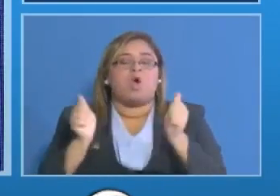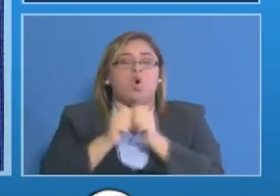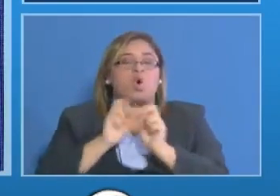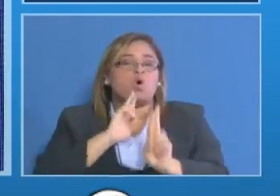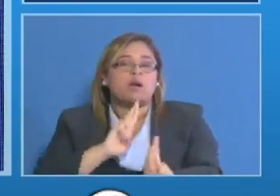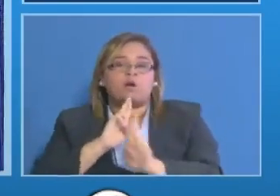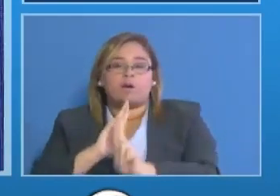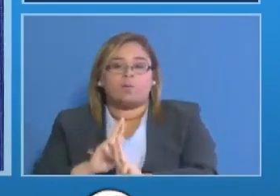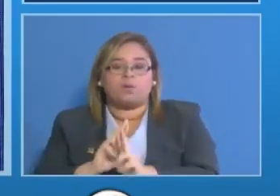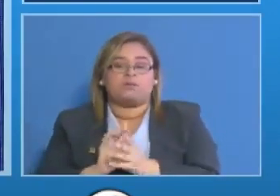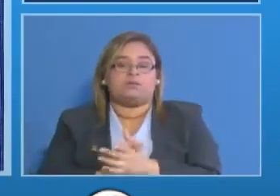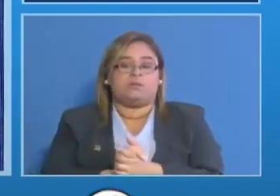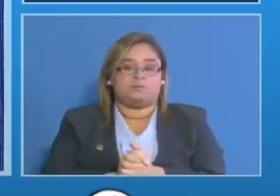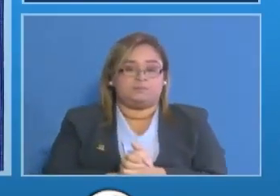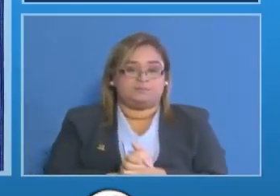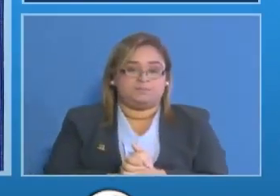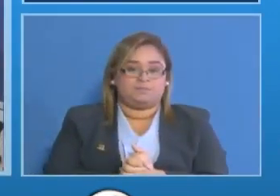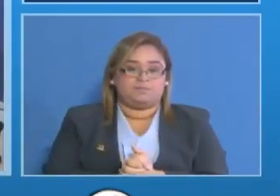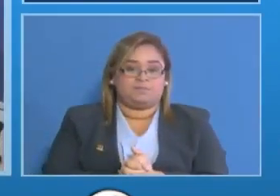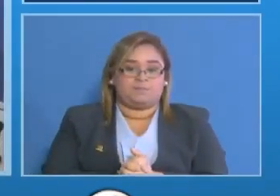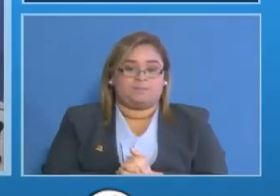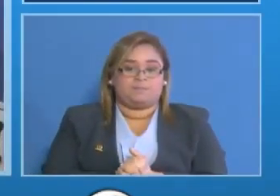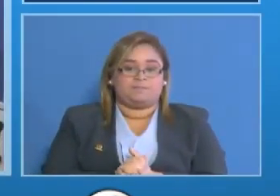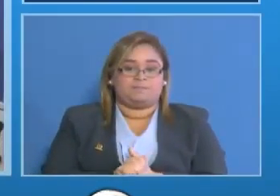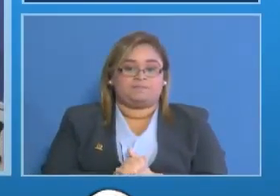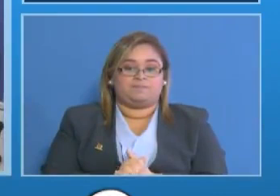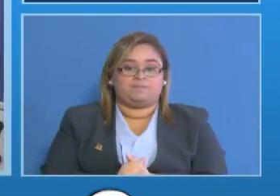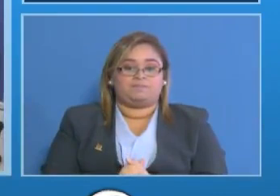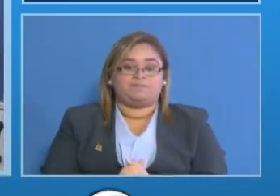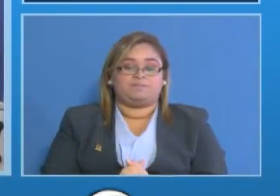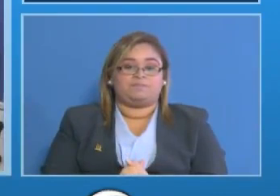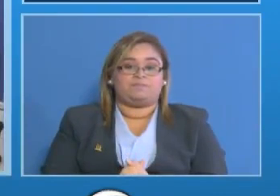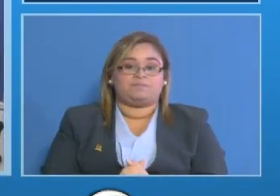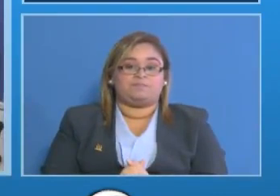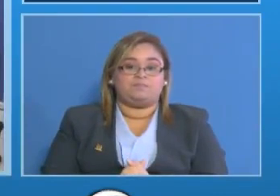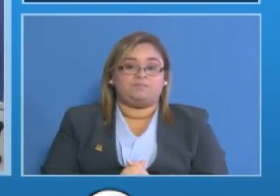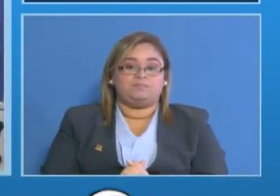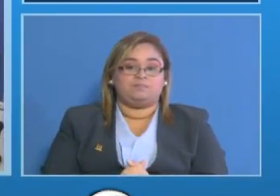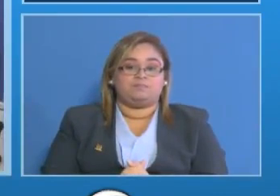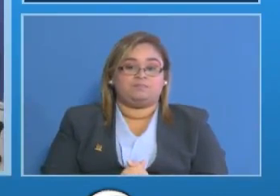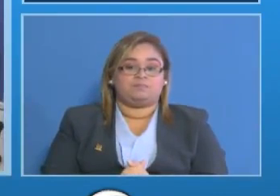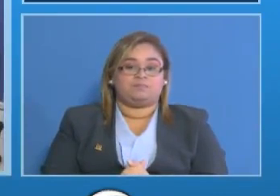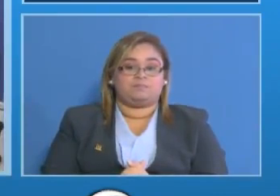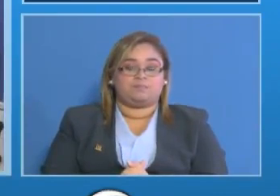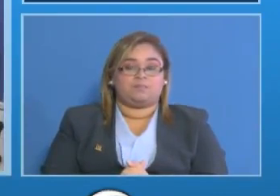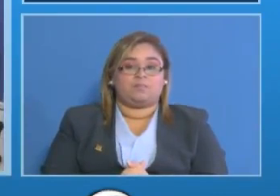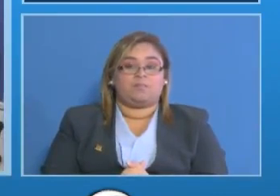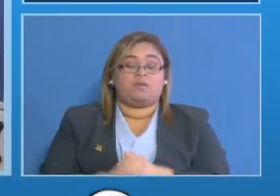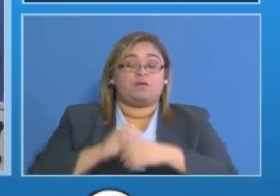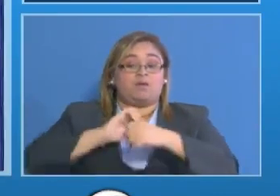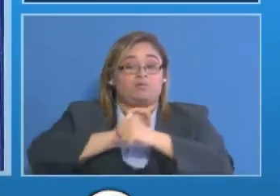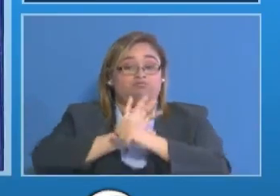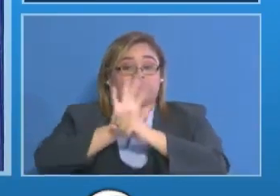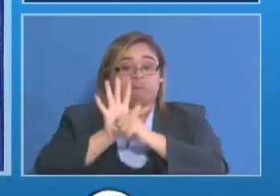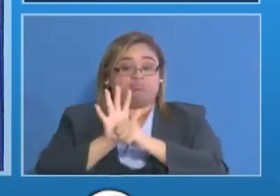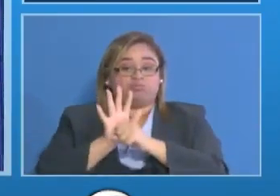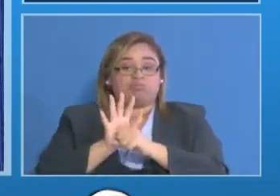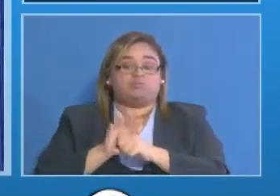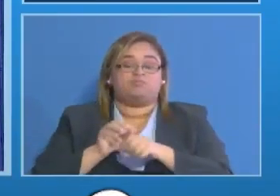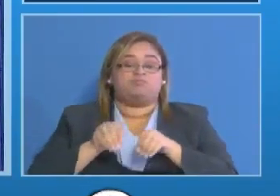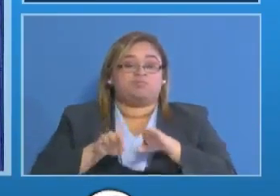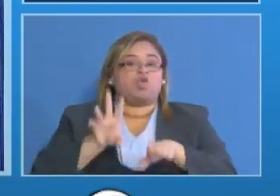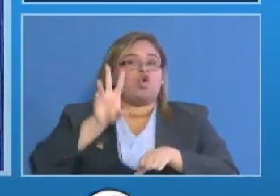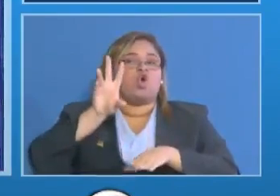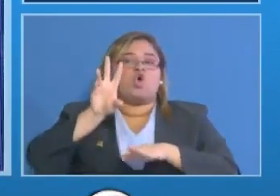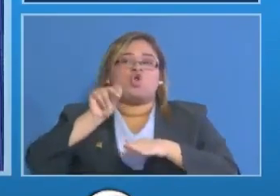desde el punto de vista de avance sanitario gracias señora ministra la pandemia no detiene el trabajo